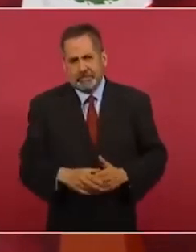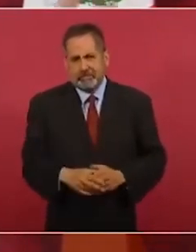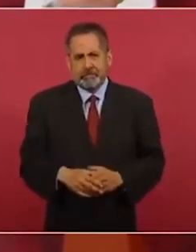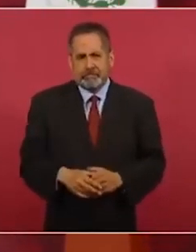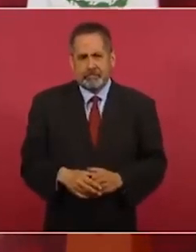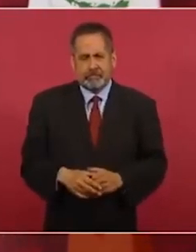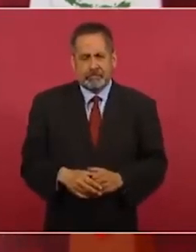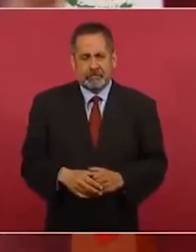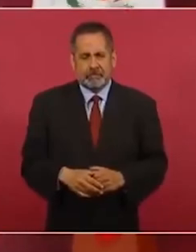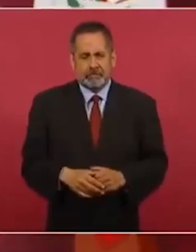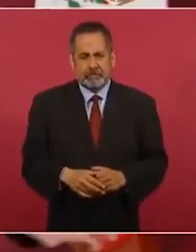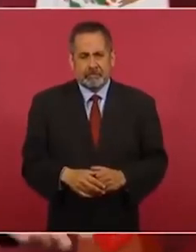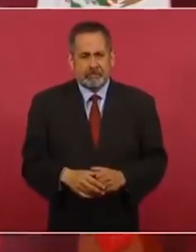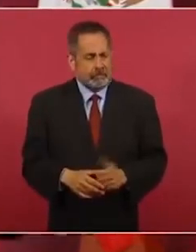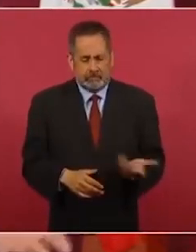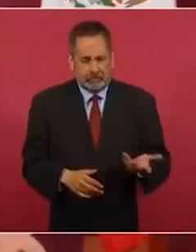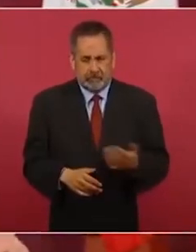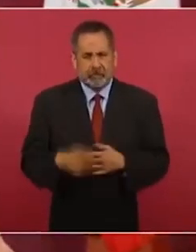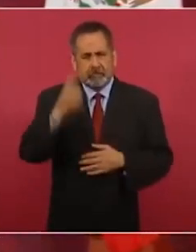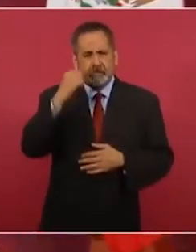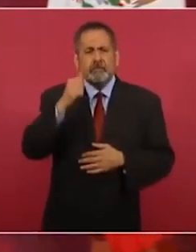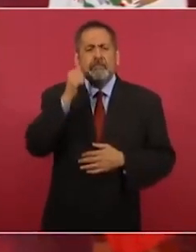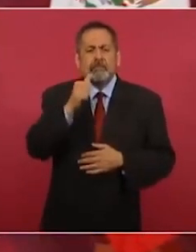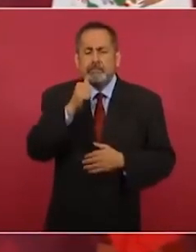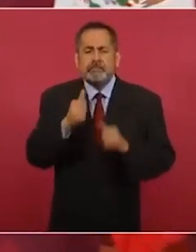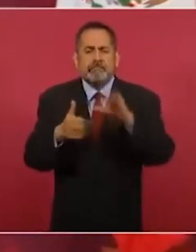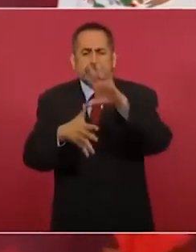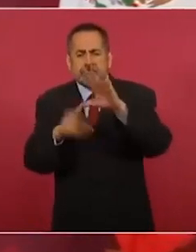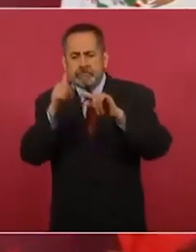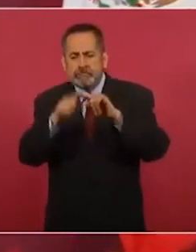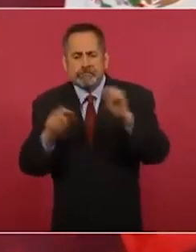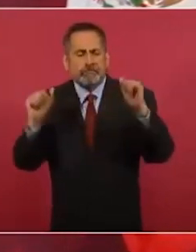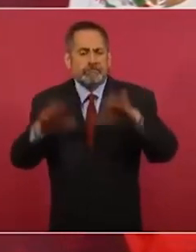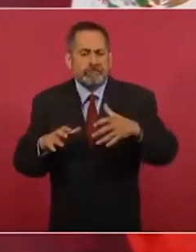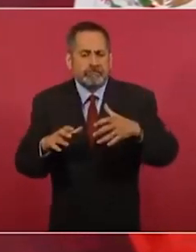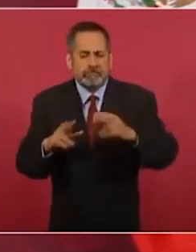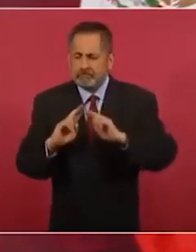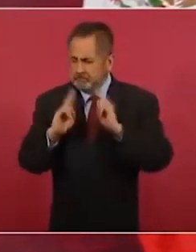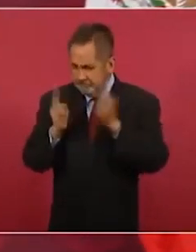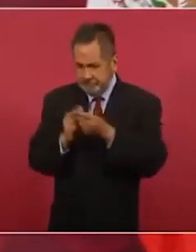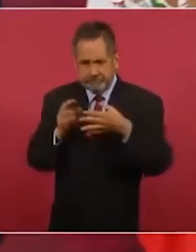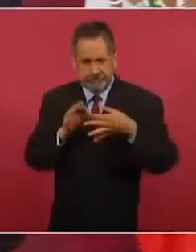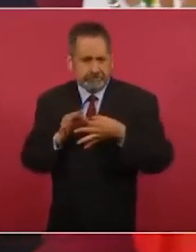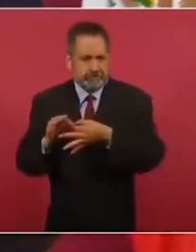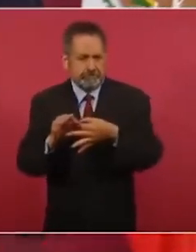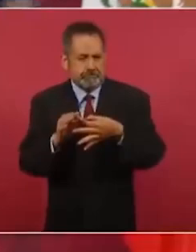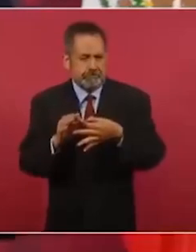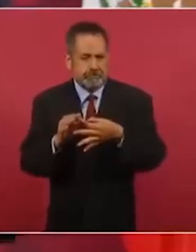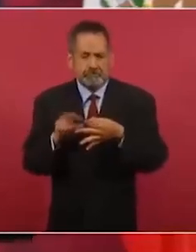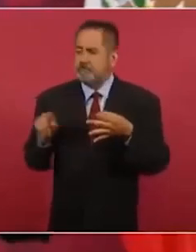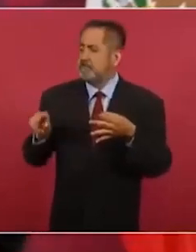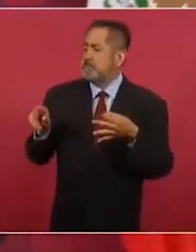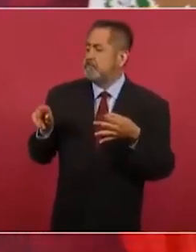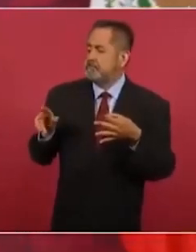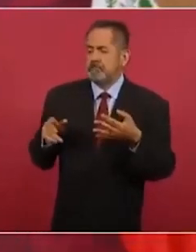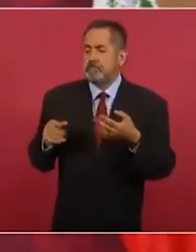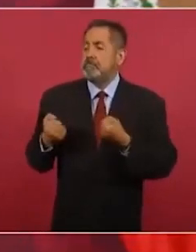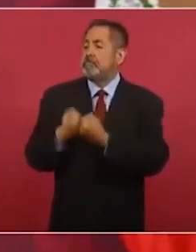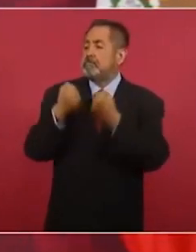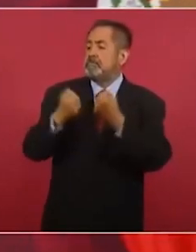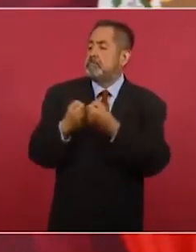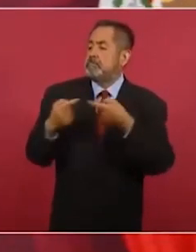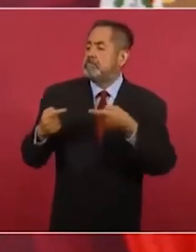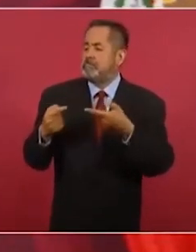Nunca y lo que buscamos pues es la unidad, ya no la confrontación.